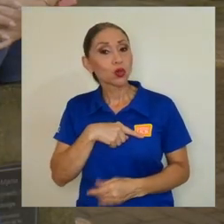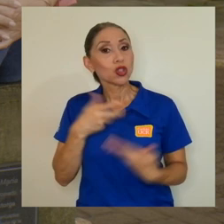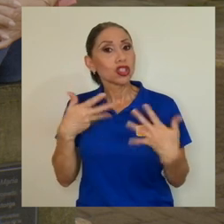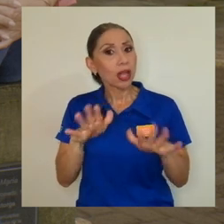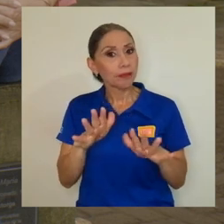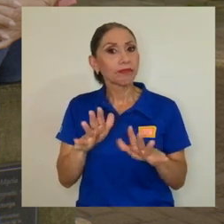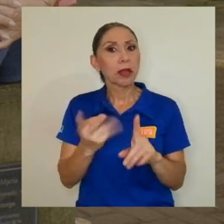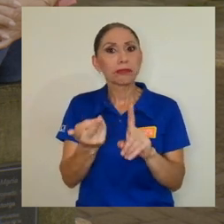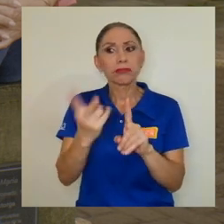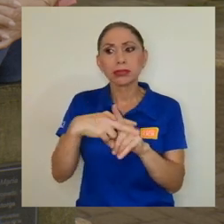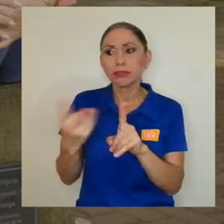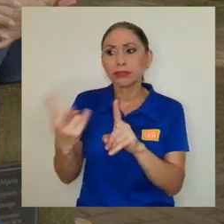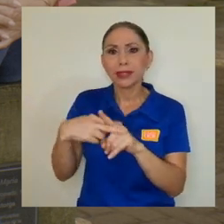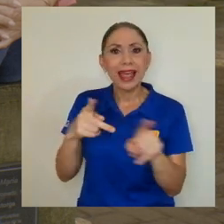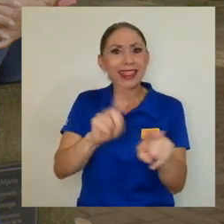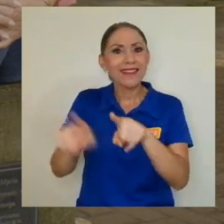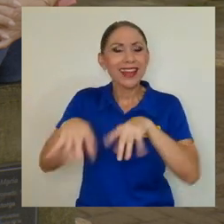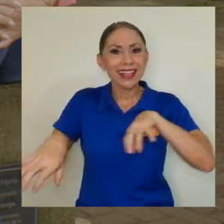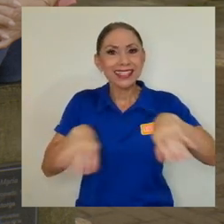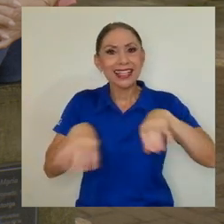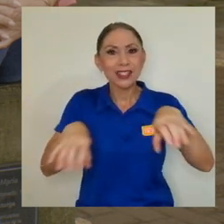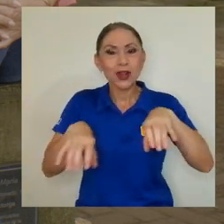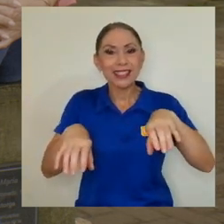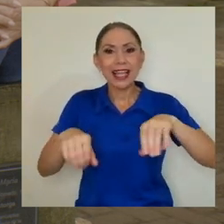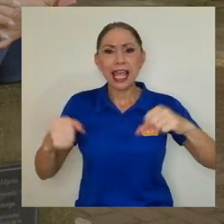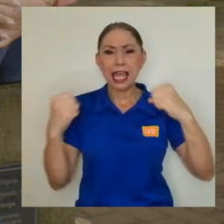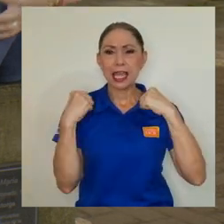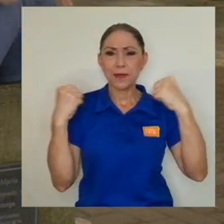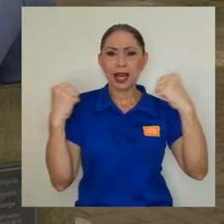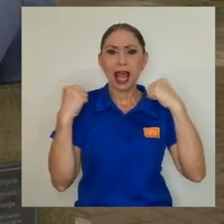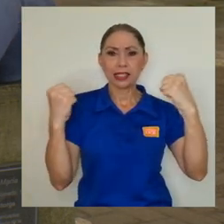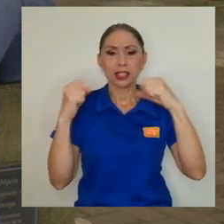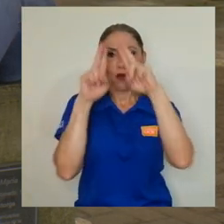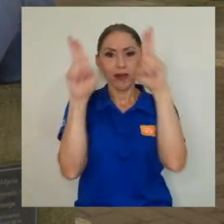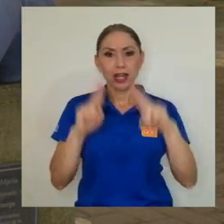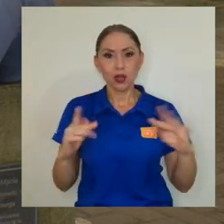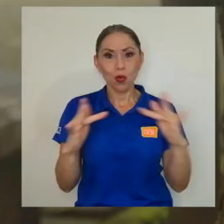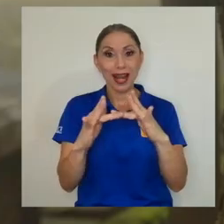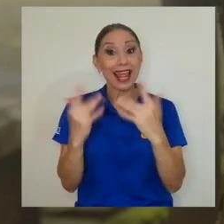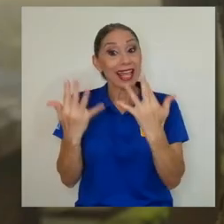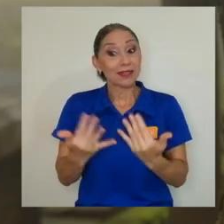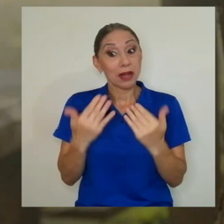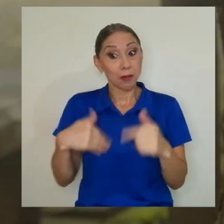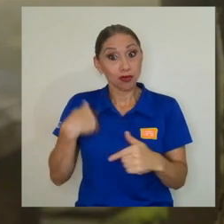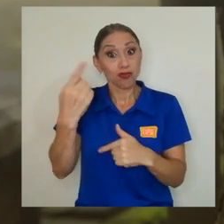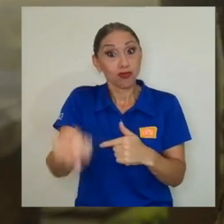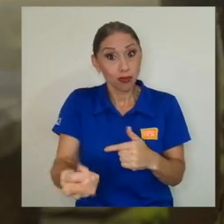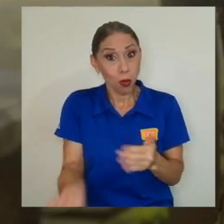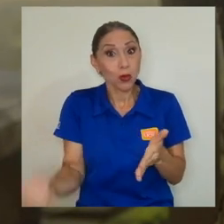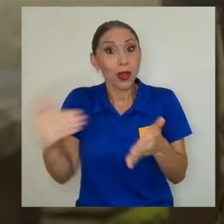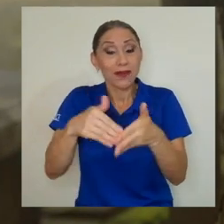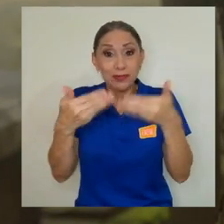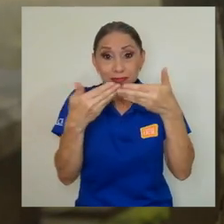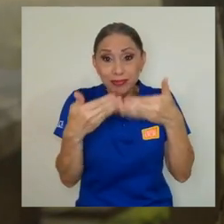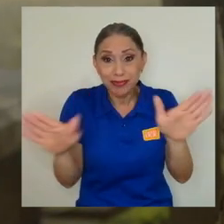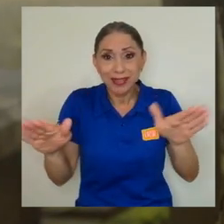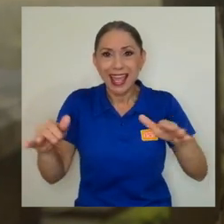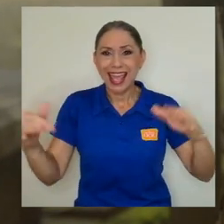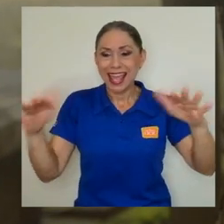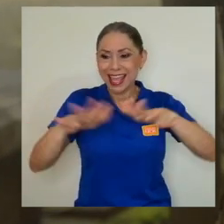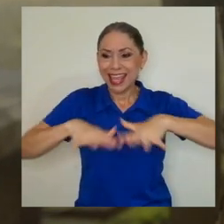gama de acciones del gimnasio virtual y esperemos que en breve también tengamos la reapertura del gimnasio